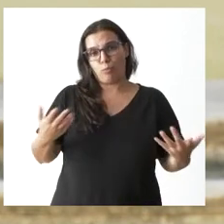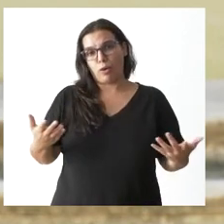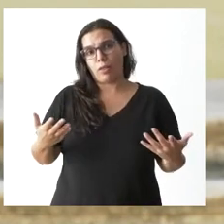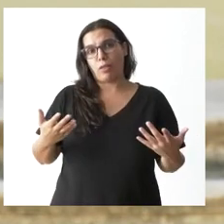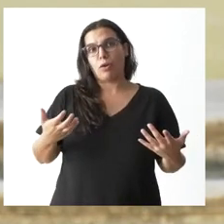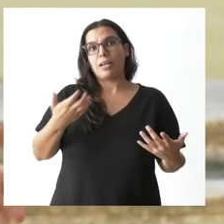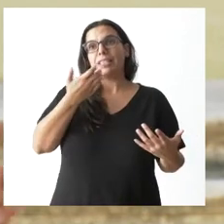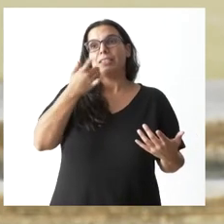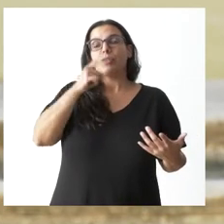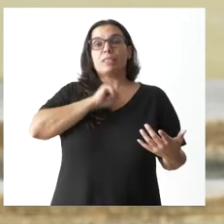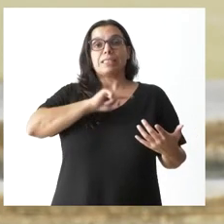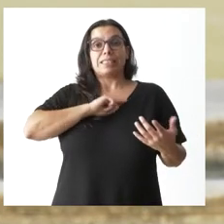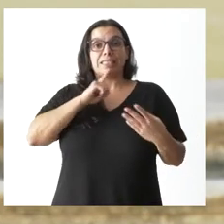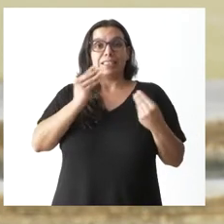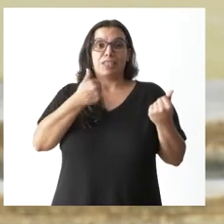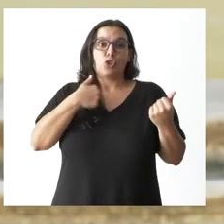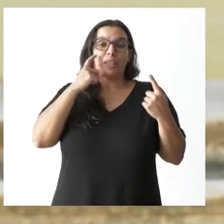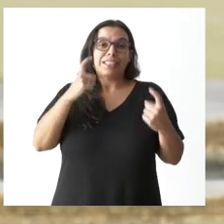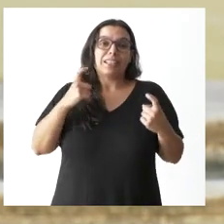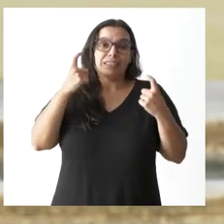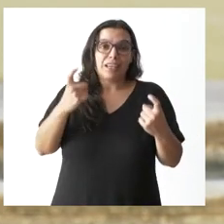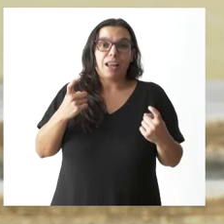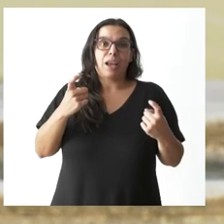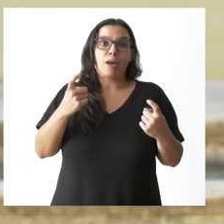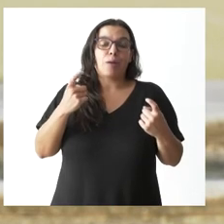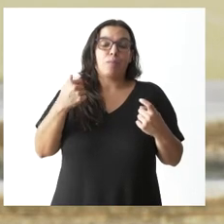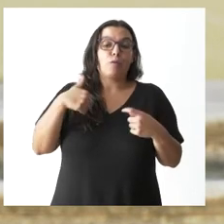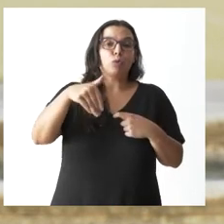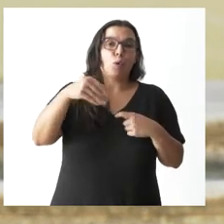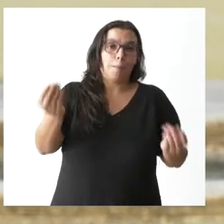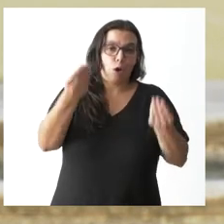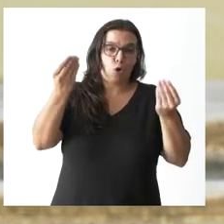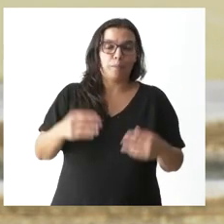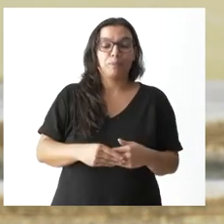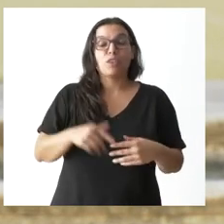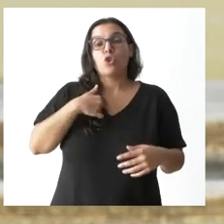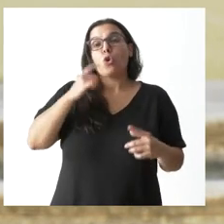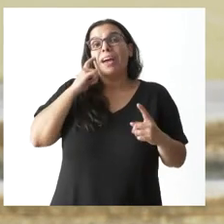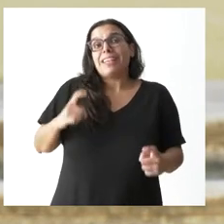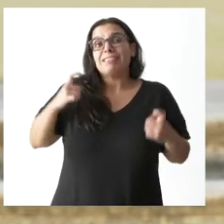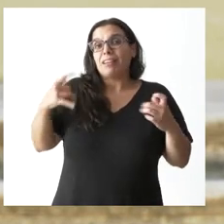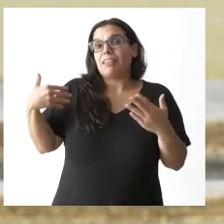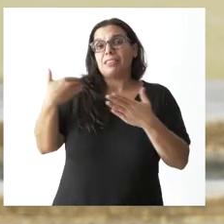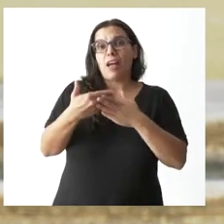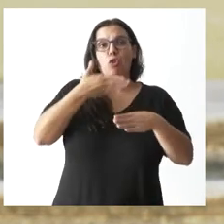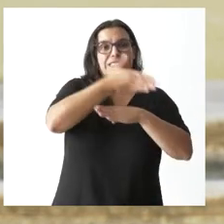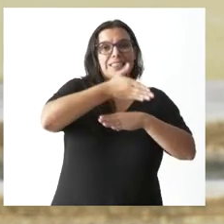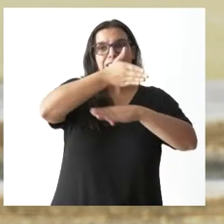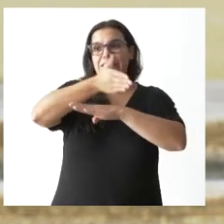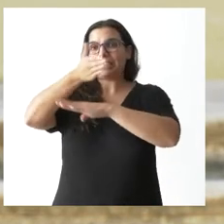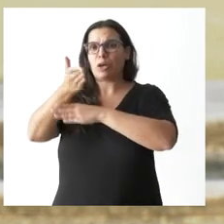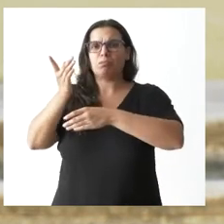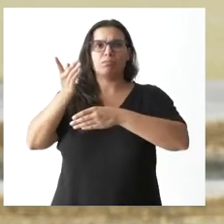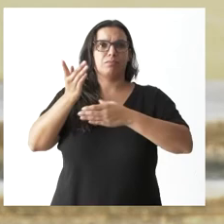percepción que usted tiene intentaré corregirla en el futuro he intentado estar presente en los